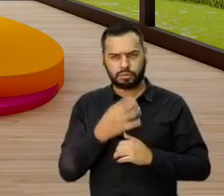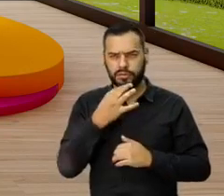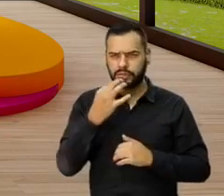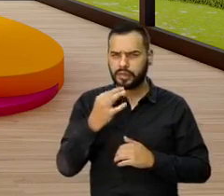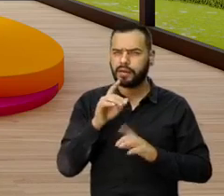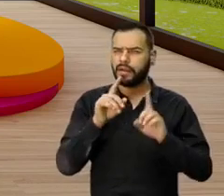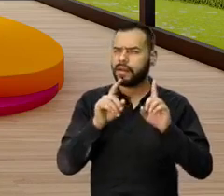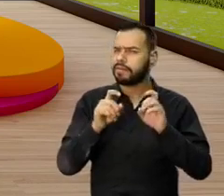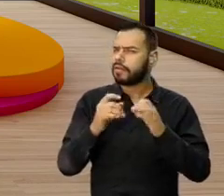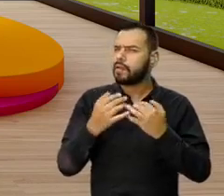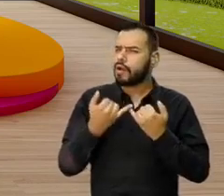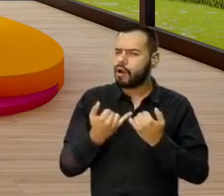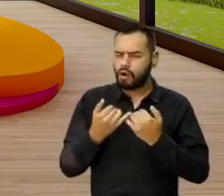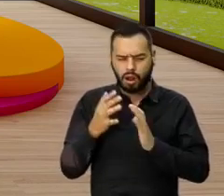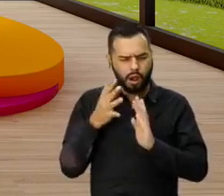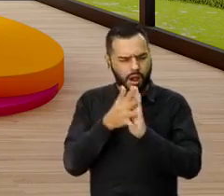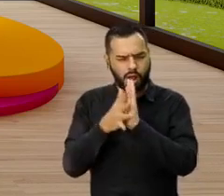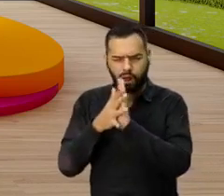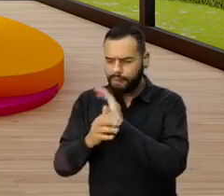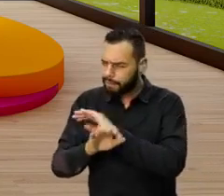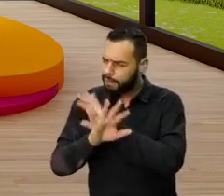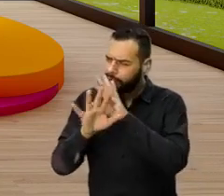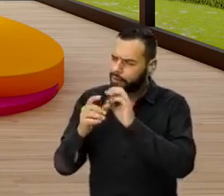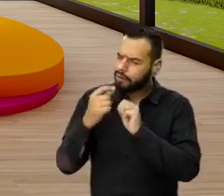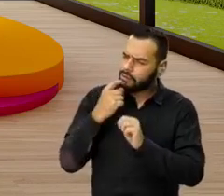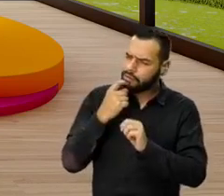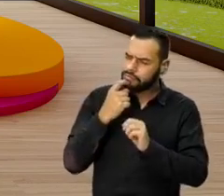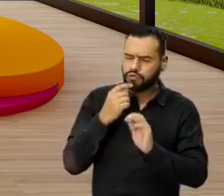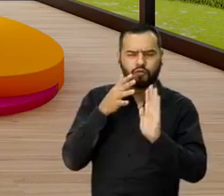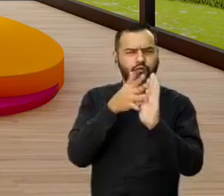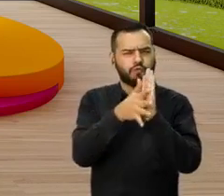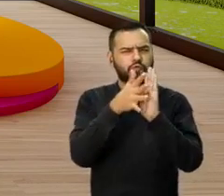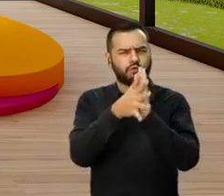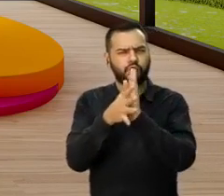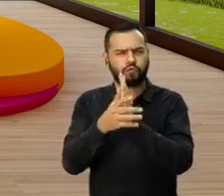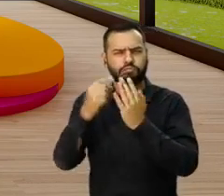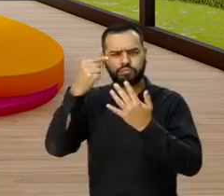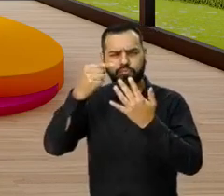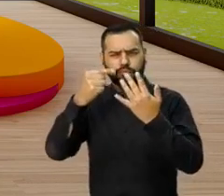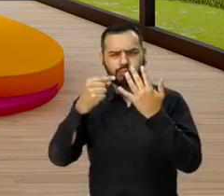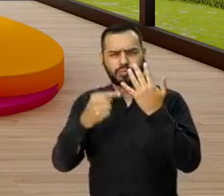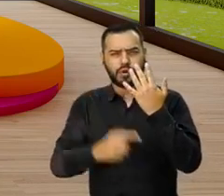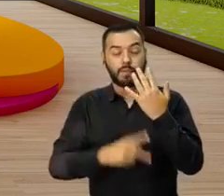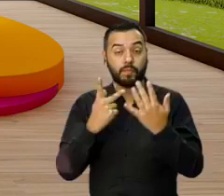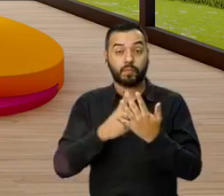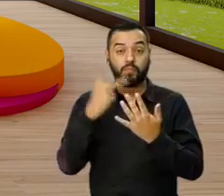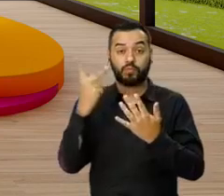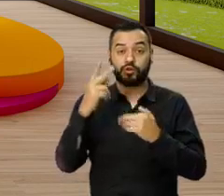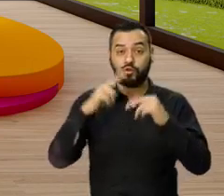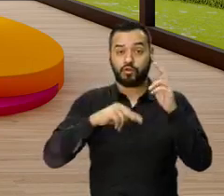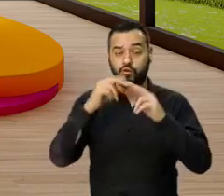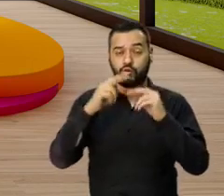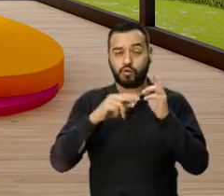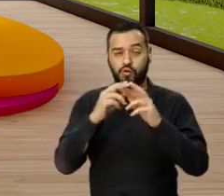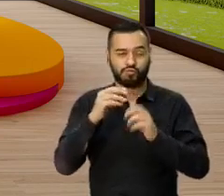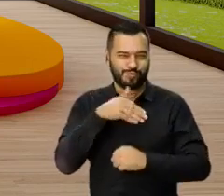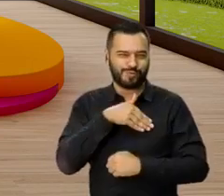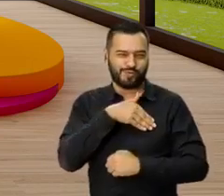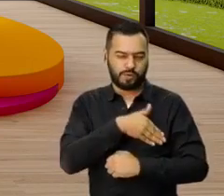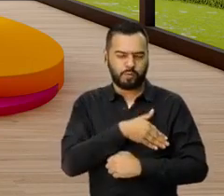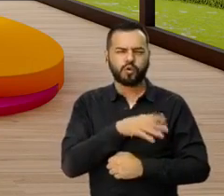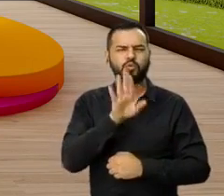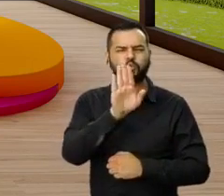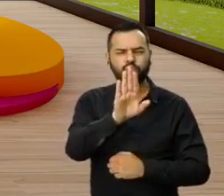vamos a hablar de este tema, vamos a seguir aclarando, vamos a seguir exponiendo todos estos proyectos de Constructora Bolívar para que ustedes